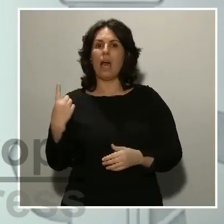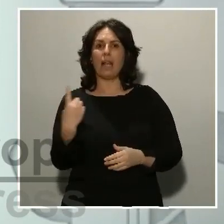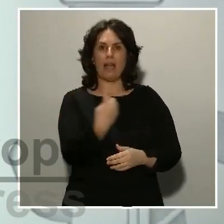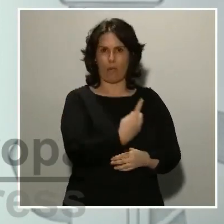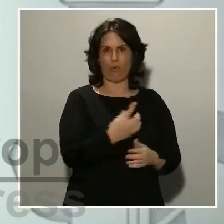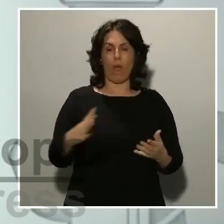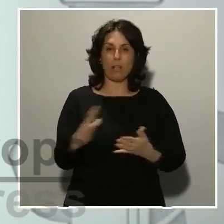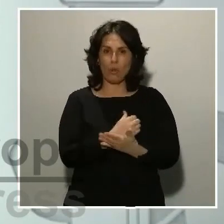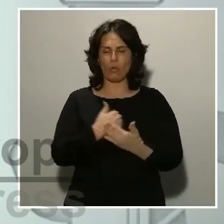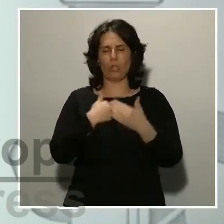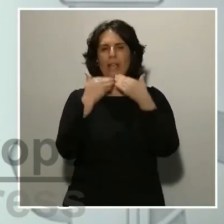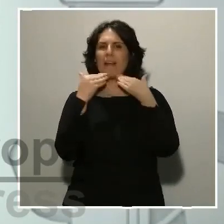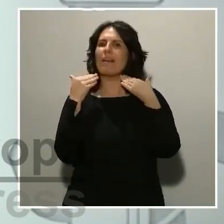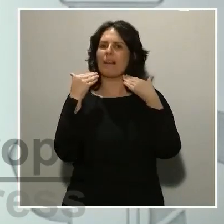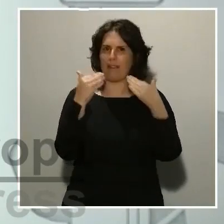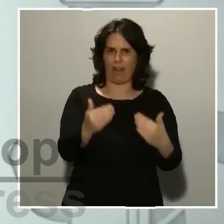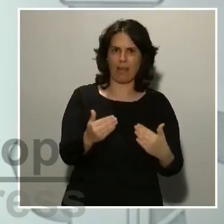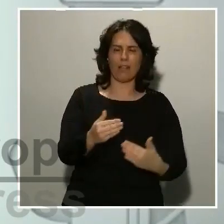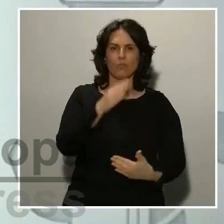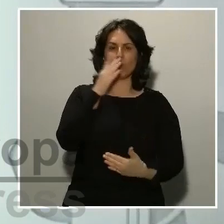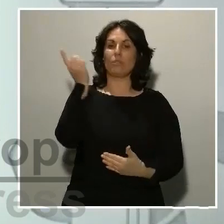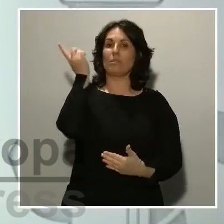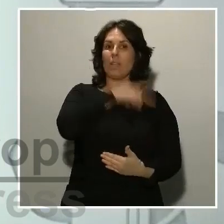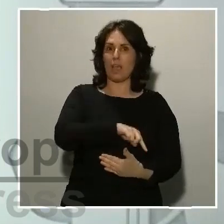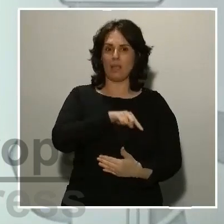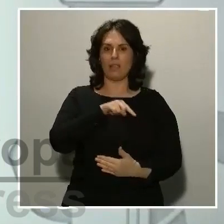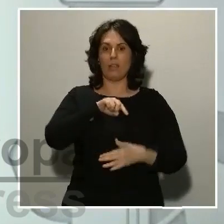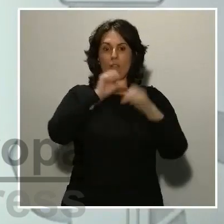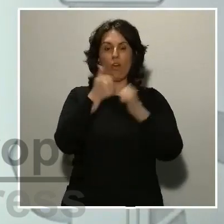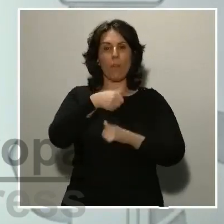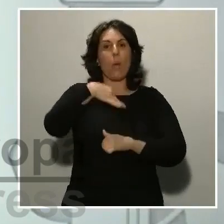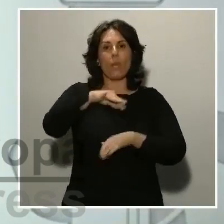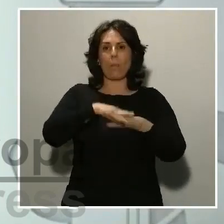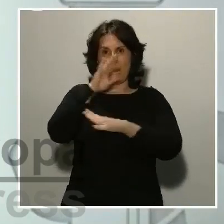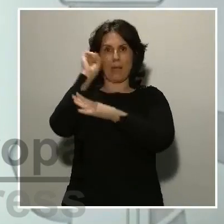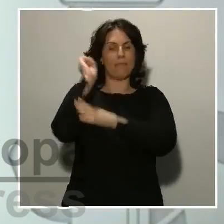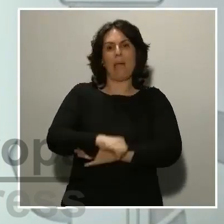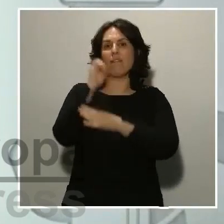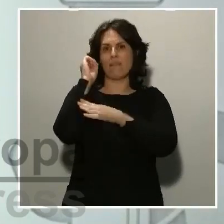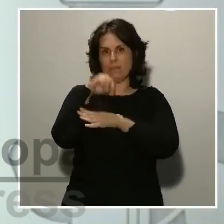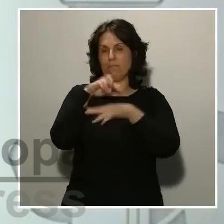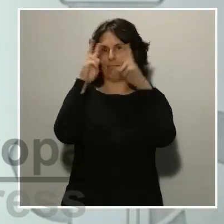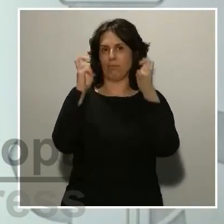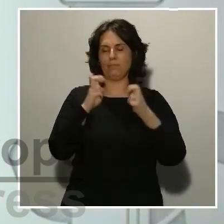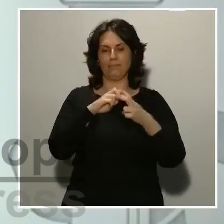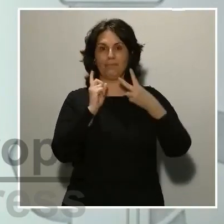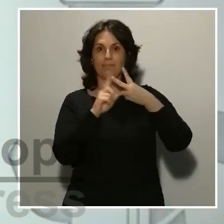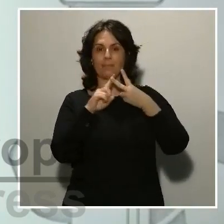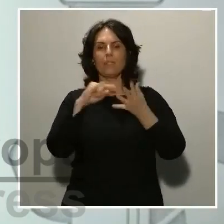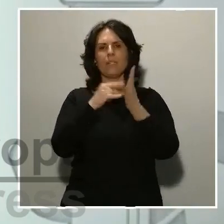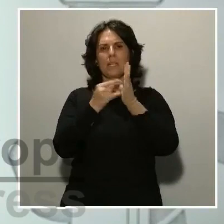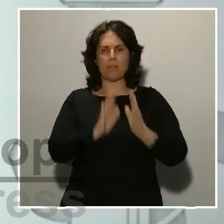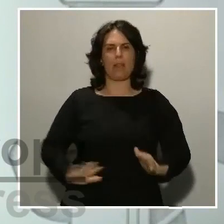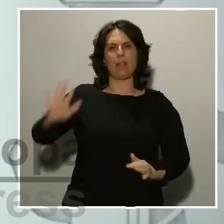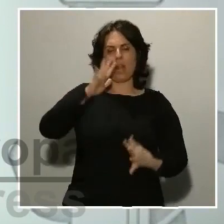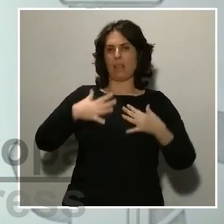nuestra gratitud porque sabemos que este es el único camino. El otro gran aliado es nuestro Sistema Nacional de Salud que